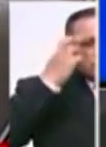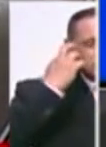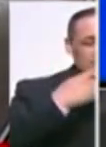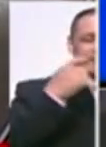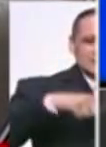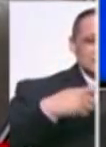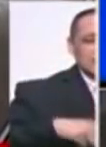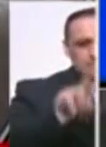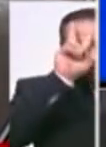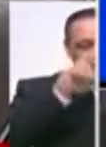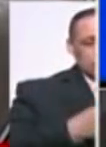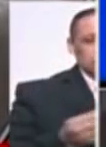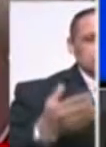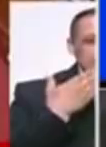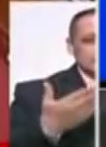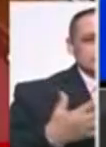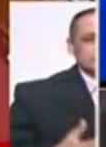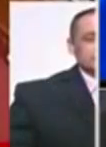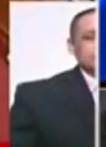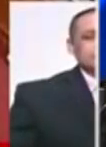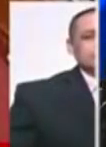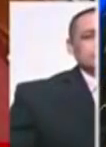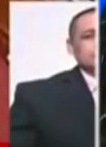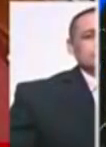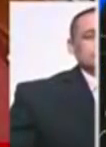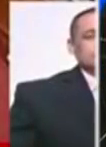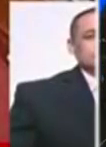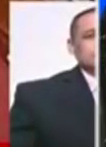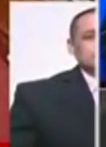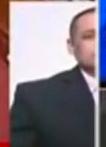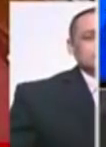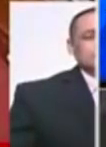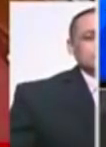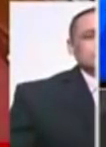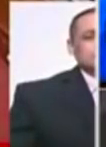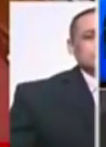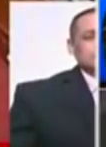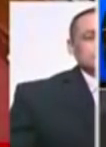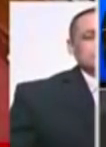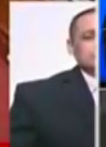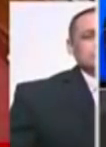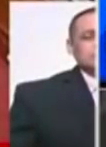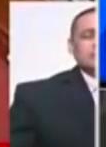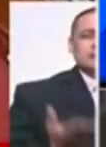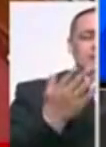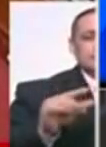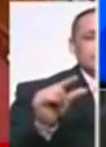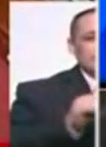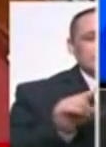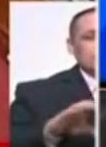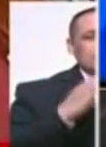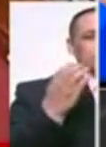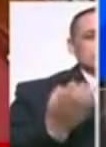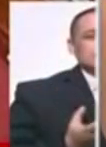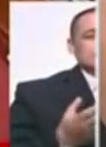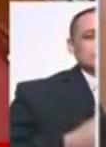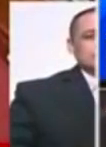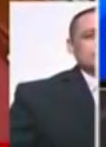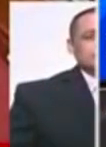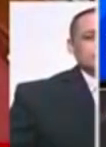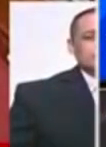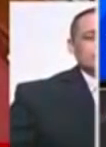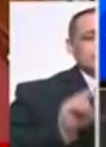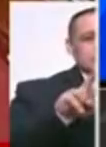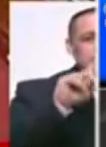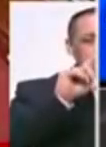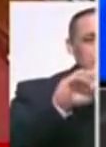¿quién está más desaprobado? Es el Congreso, porque ha sido cómplice, ha abdicado a su labor de fiscalización y control político. A eso